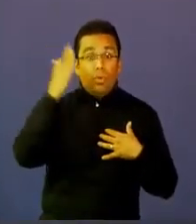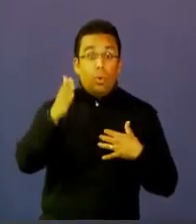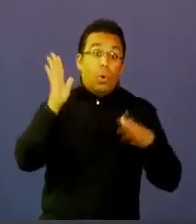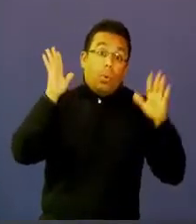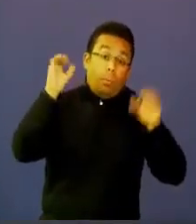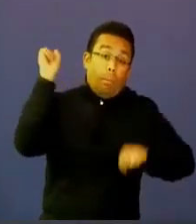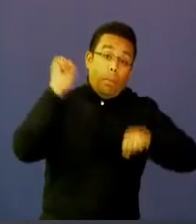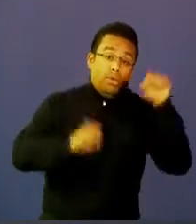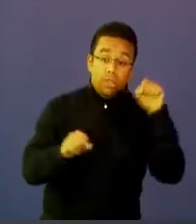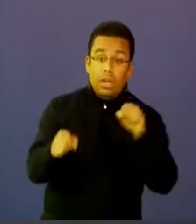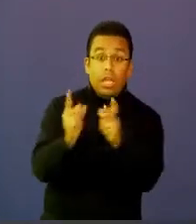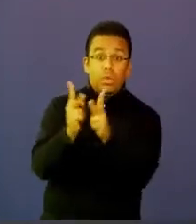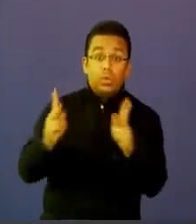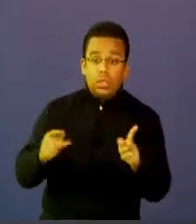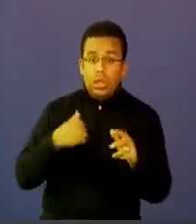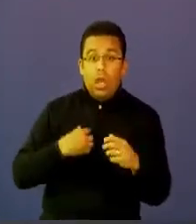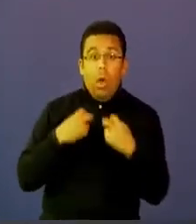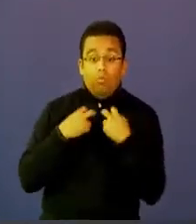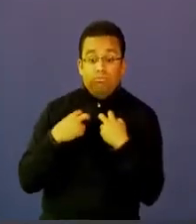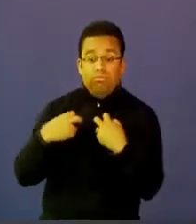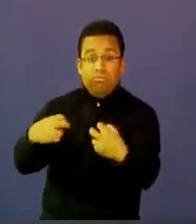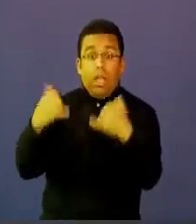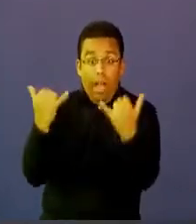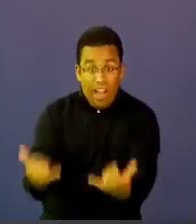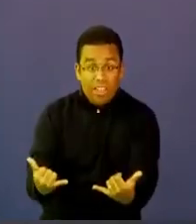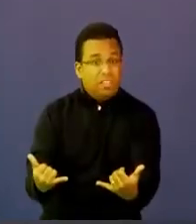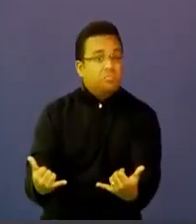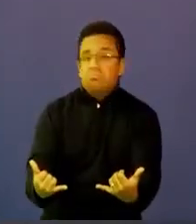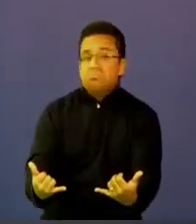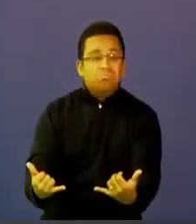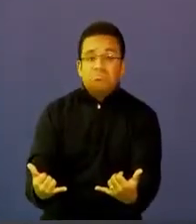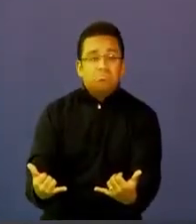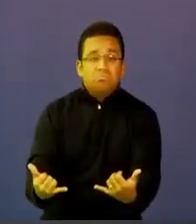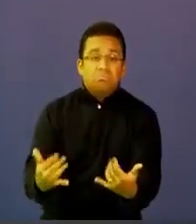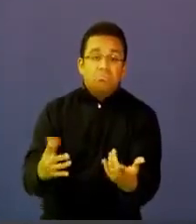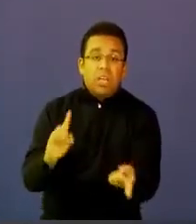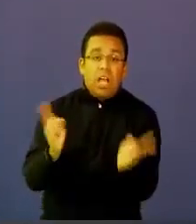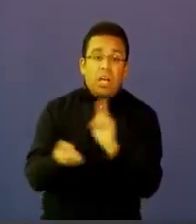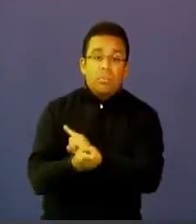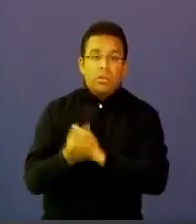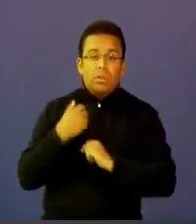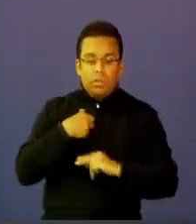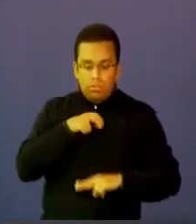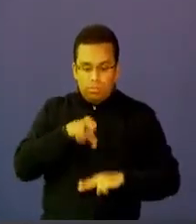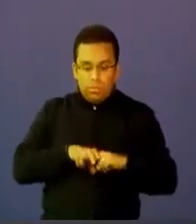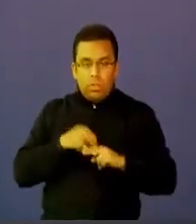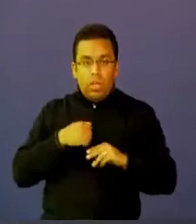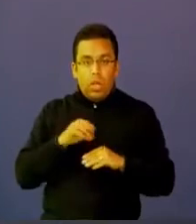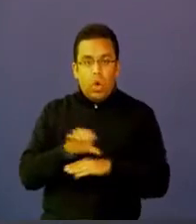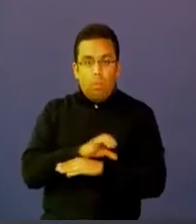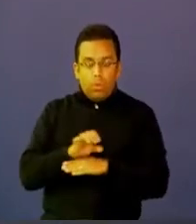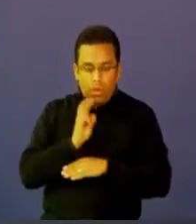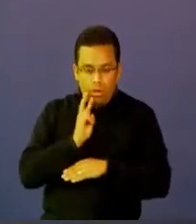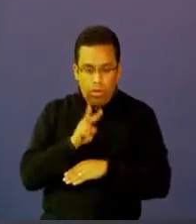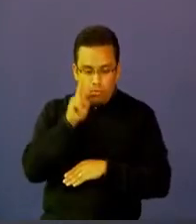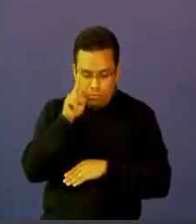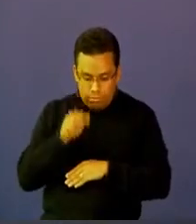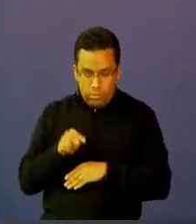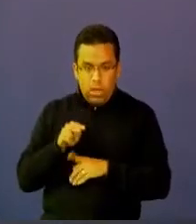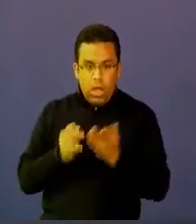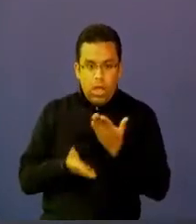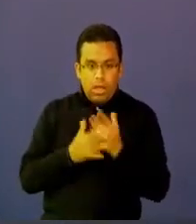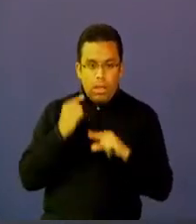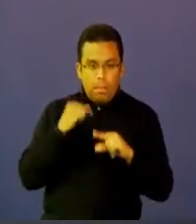estudiantes desaparezcan y sus estudiantes se vuelvan un número un nickname dentro de una plataforma. Entonces el proceso de